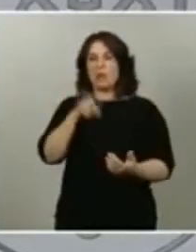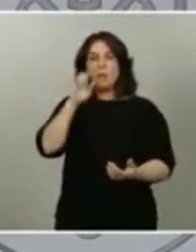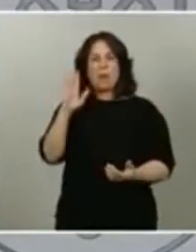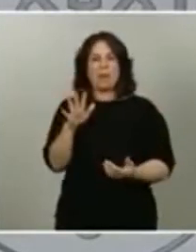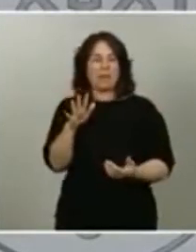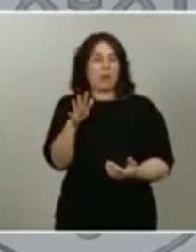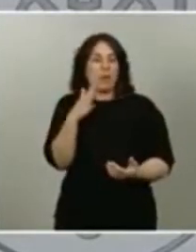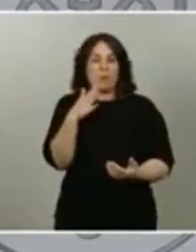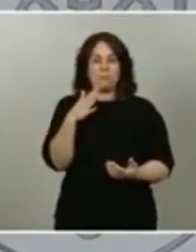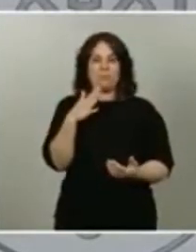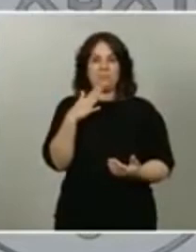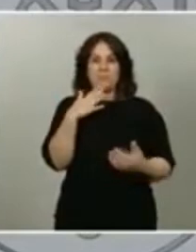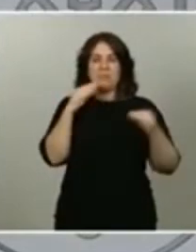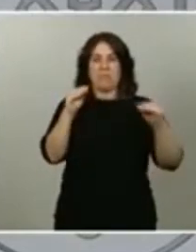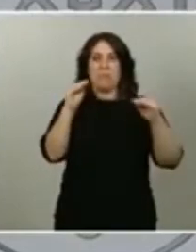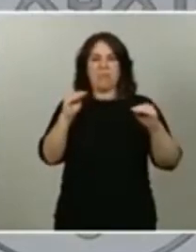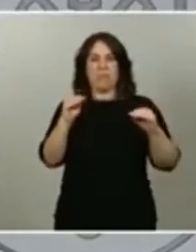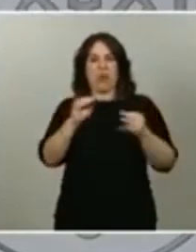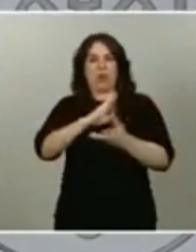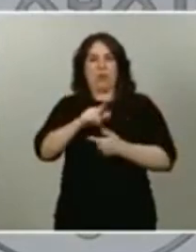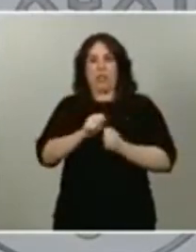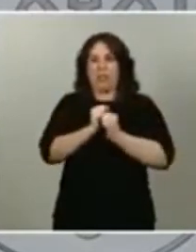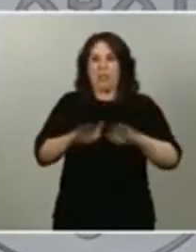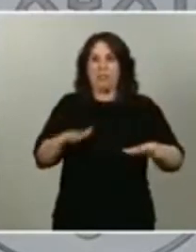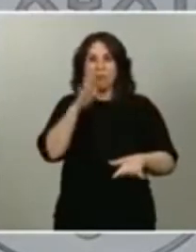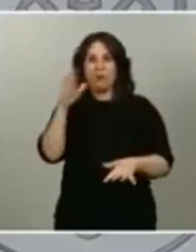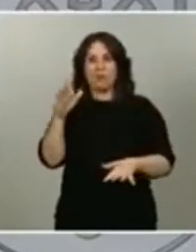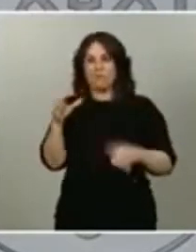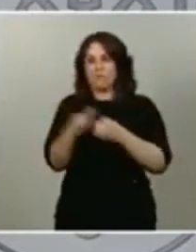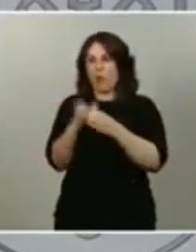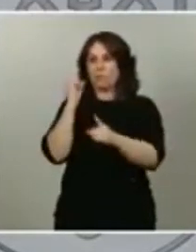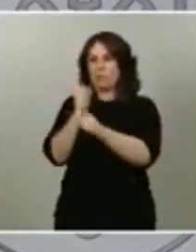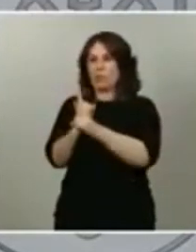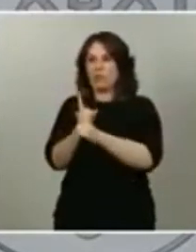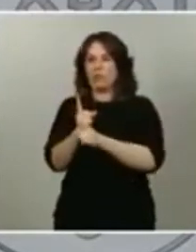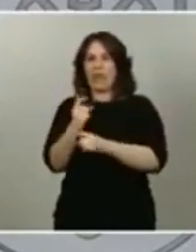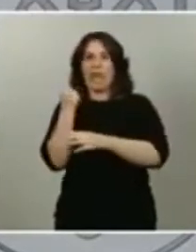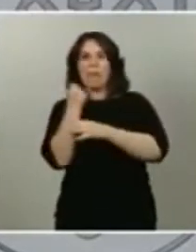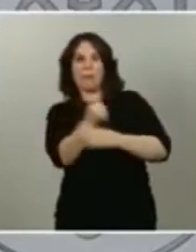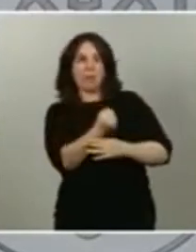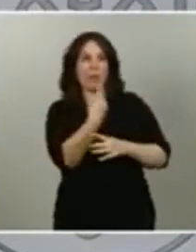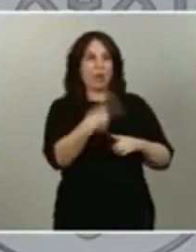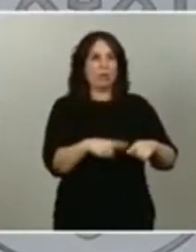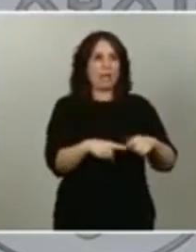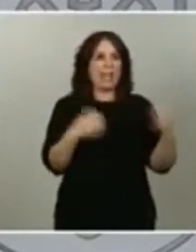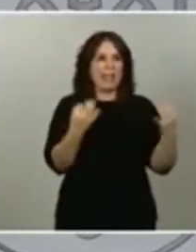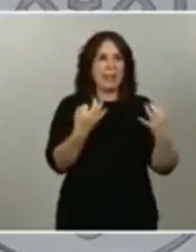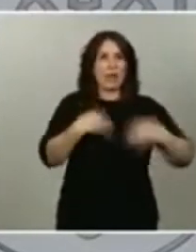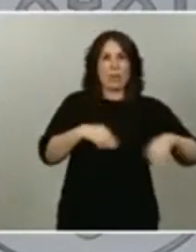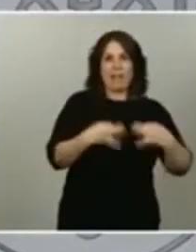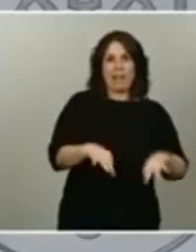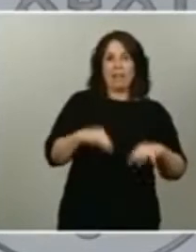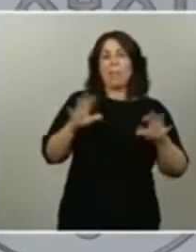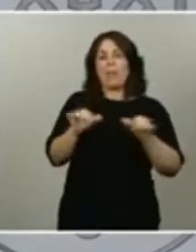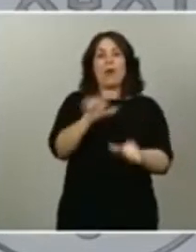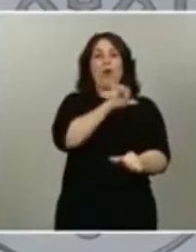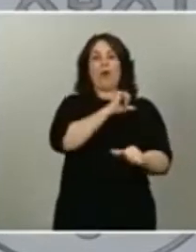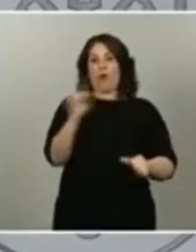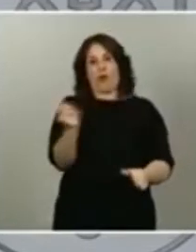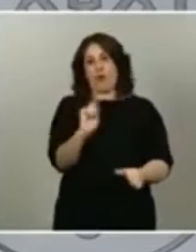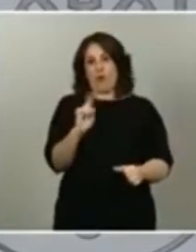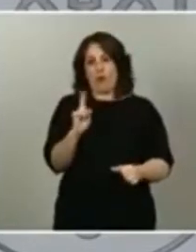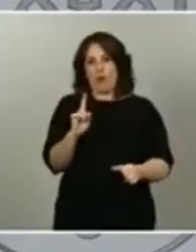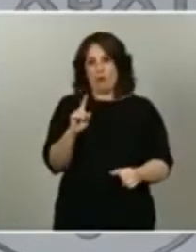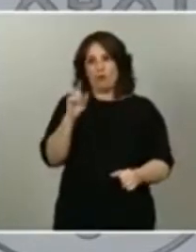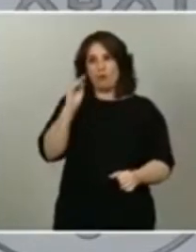partido de la oposición apoye algo que tendría que formar parte de la más absoluta normalidad. Pero, como esa no ha sido la tónica que ha mantenido durante los